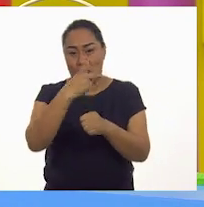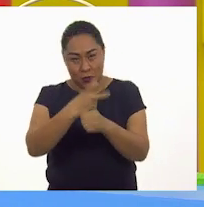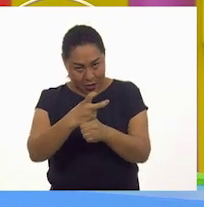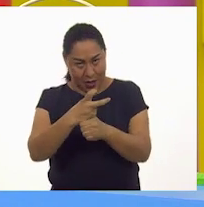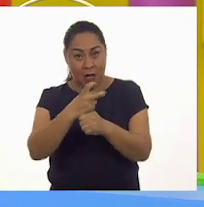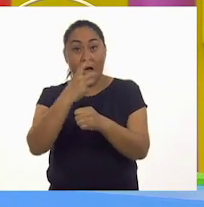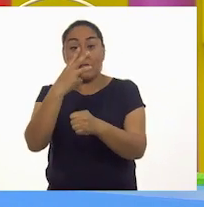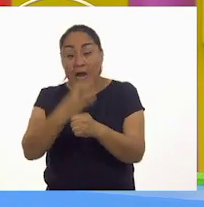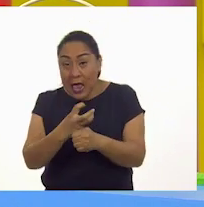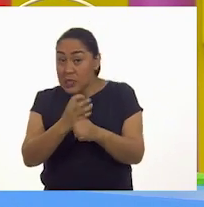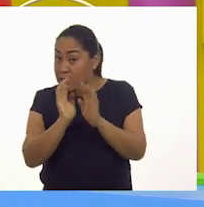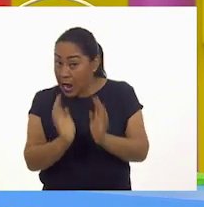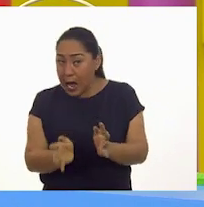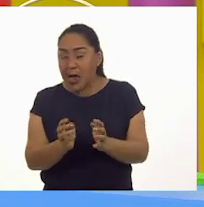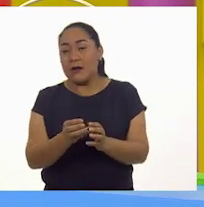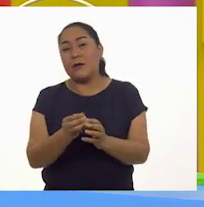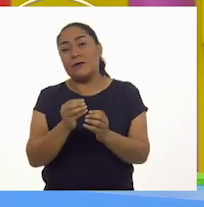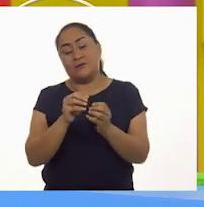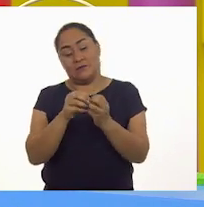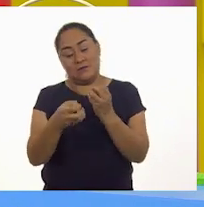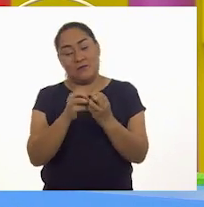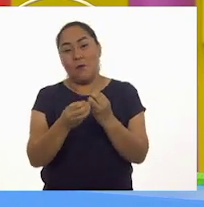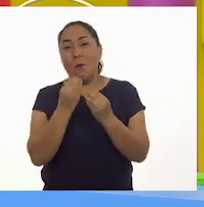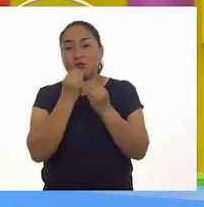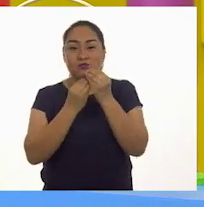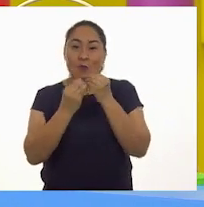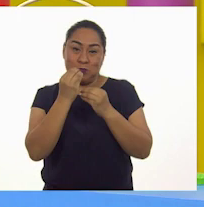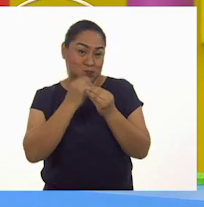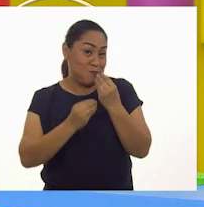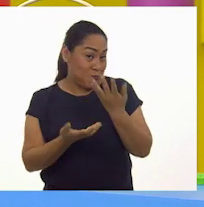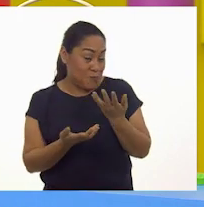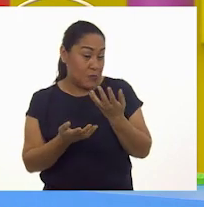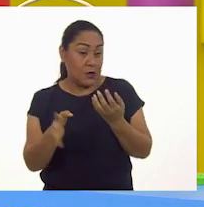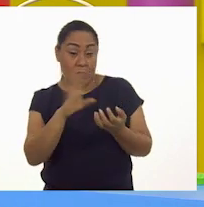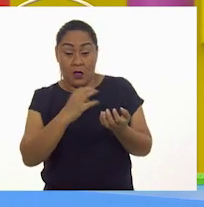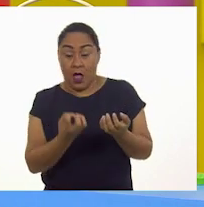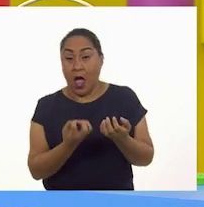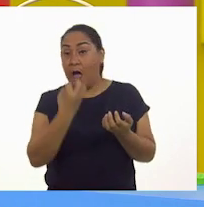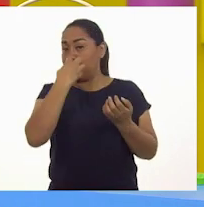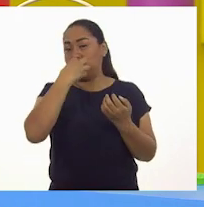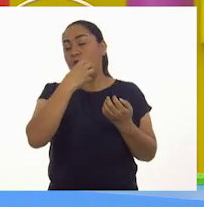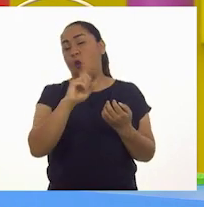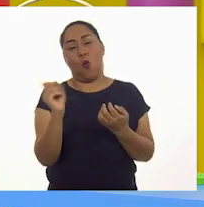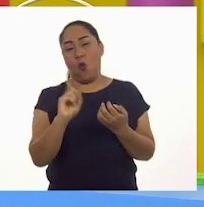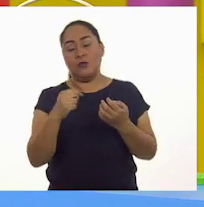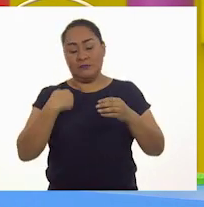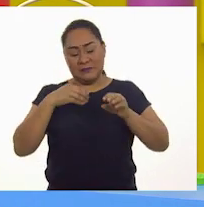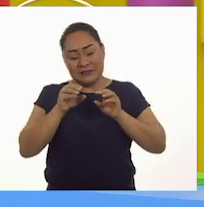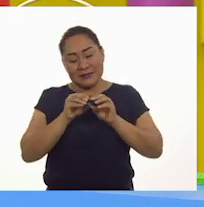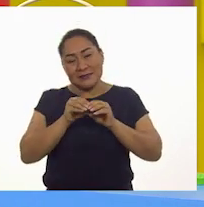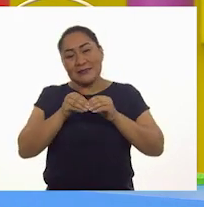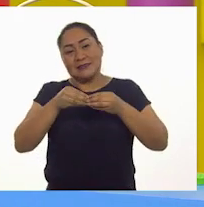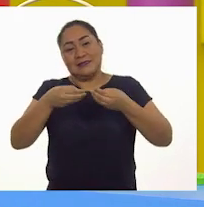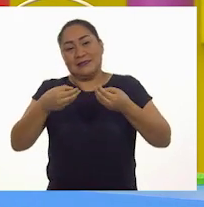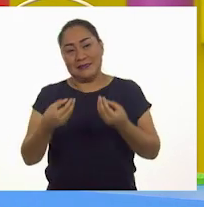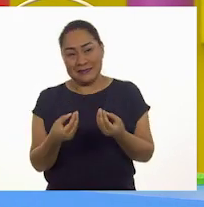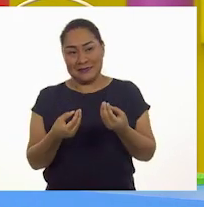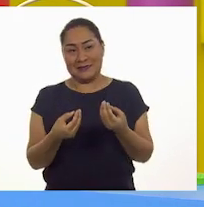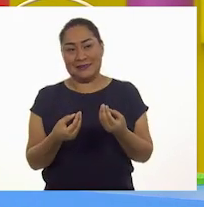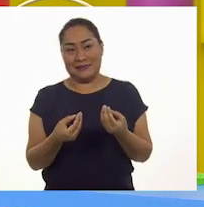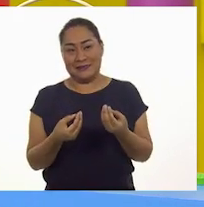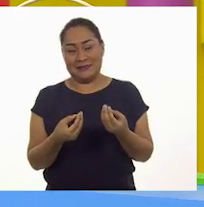mandarina, pero no me la puedo comer así toda completa, entonces lo que hago es que la parto un poquitito